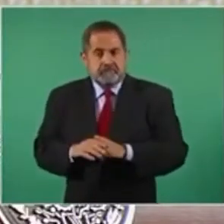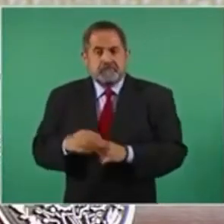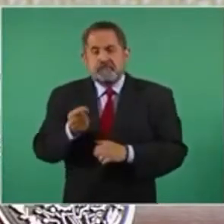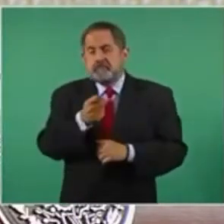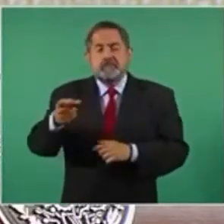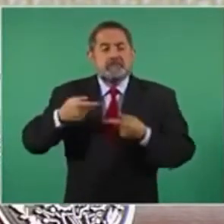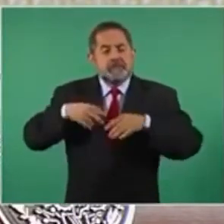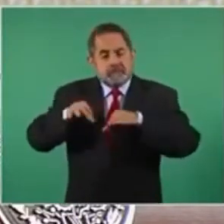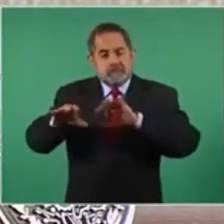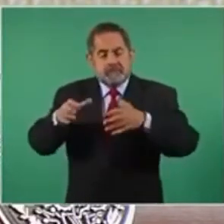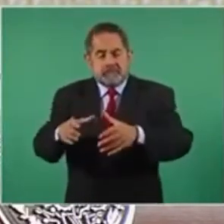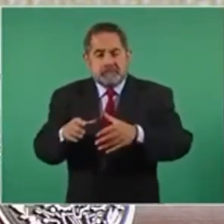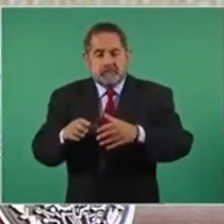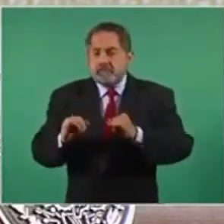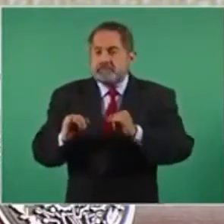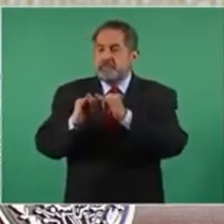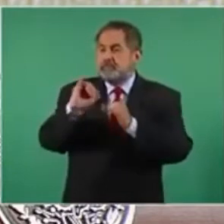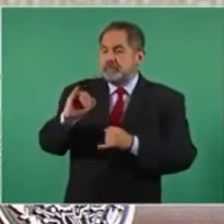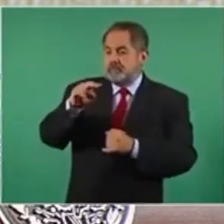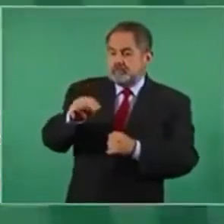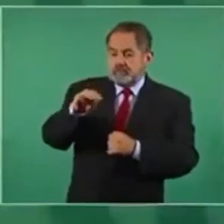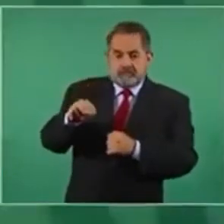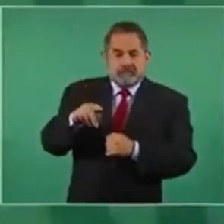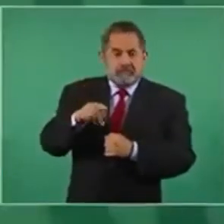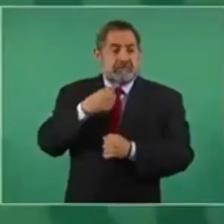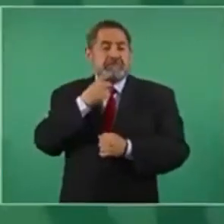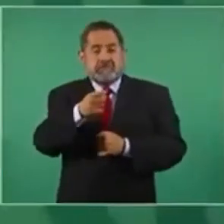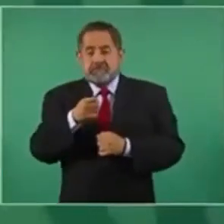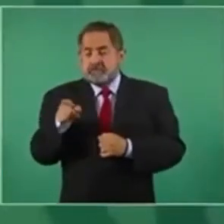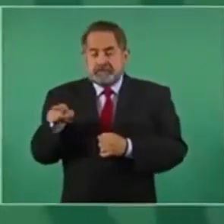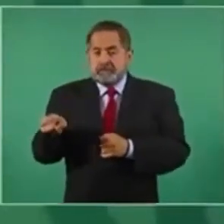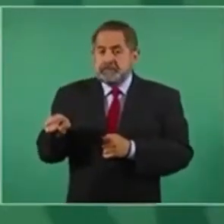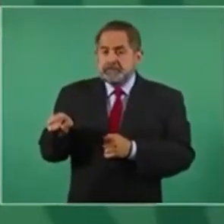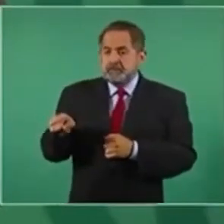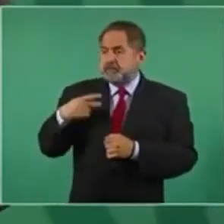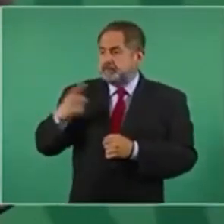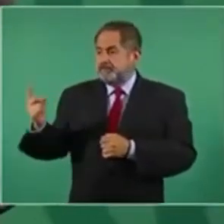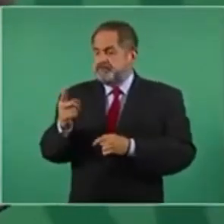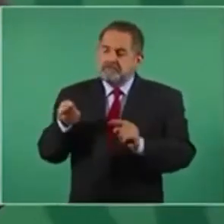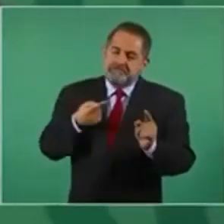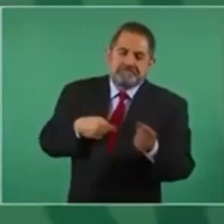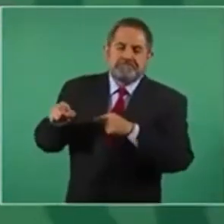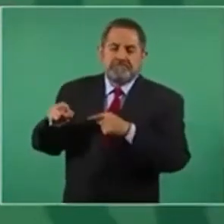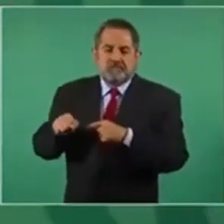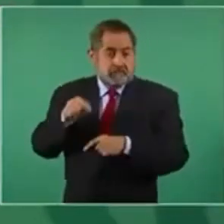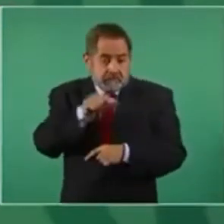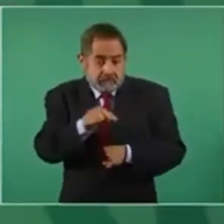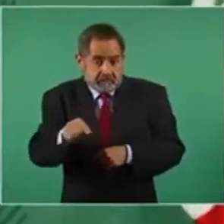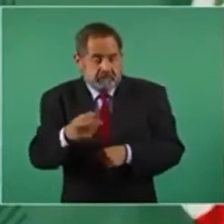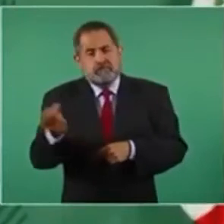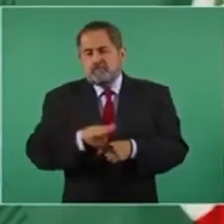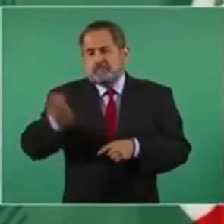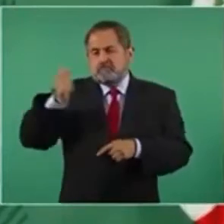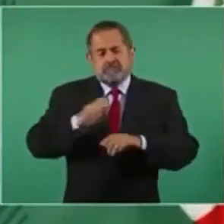su paso a Estados Unidos. Para los sectores más críticos, la contención de las autoridades obedece a las supuestas presiones que